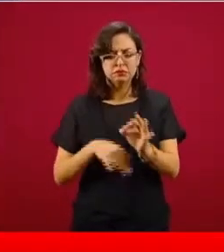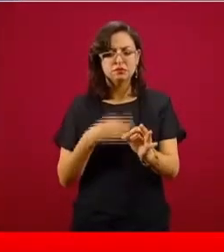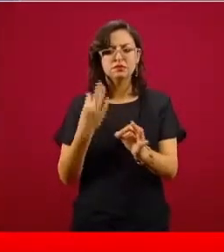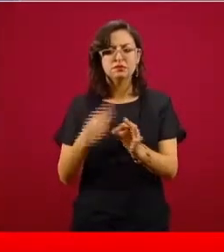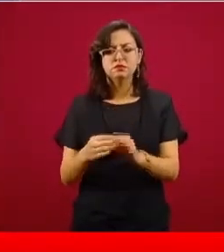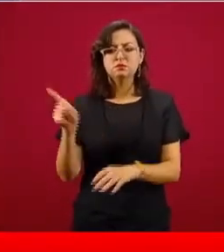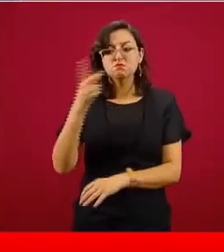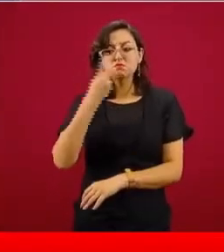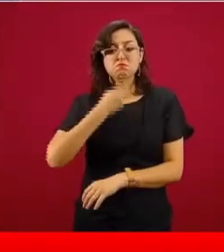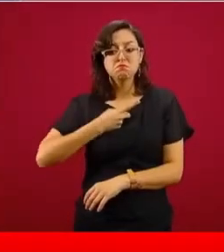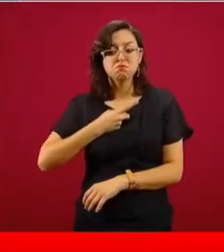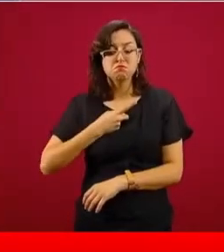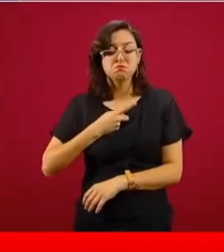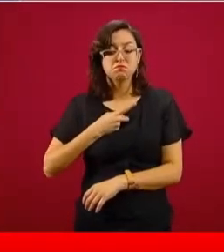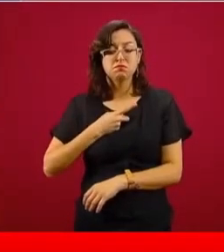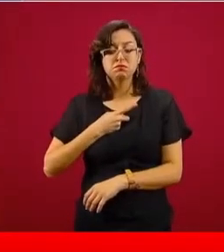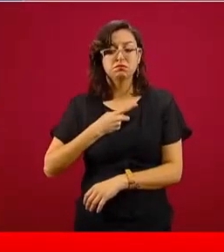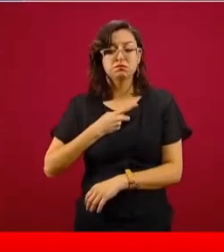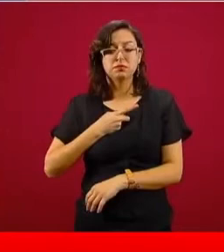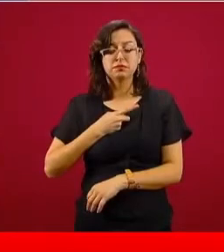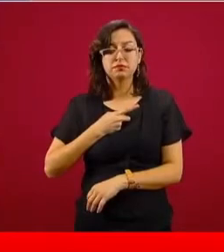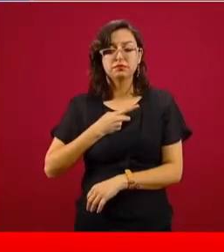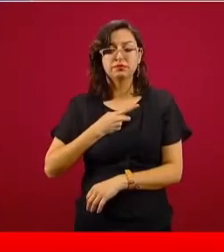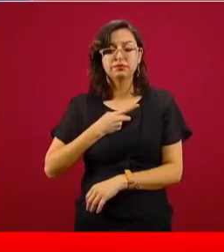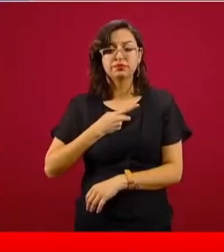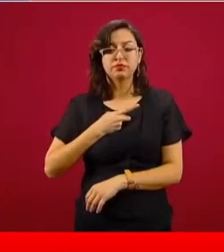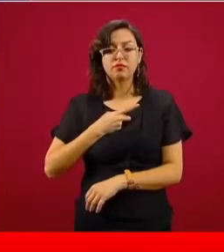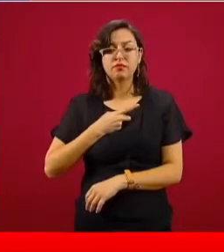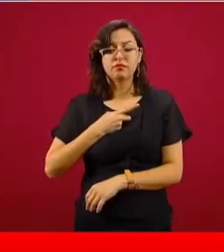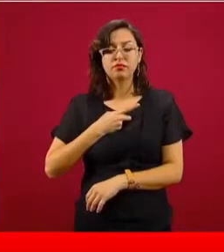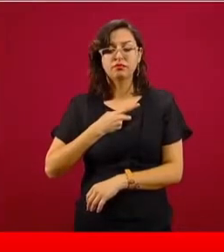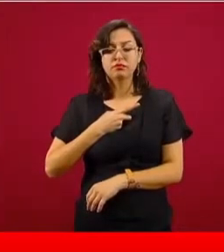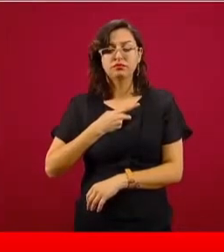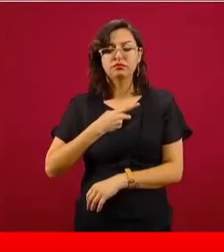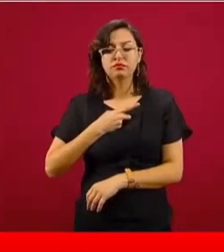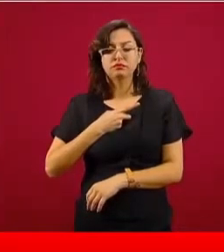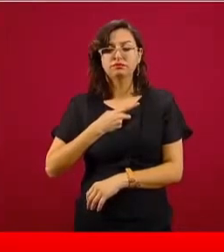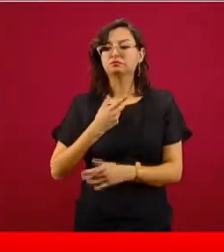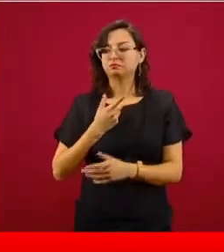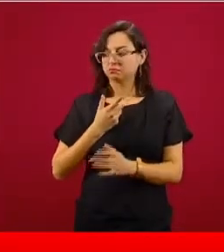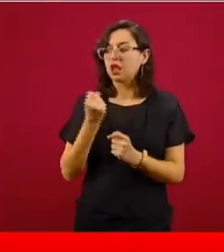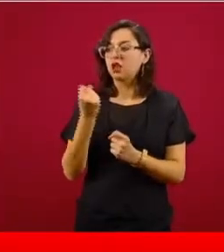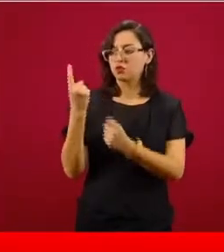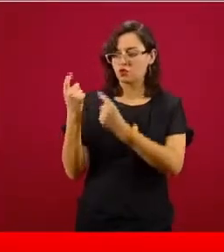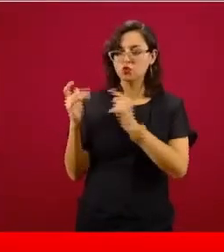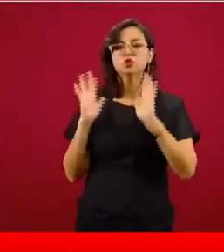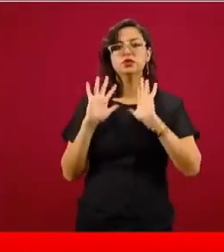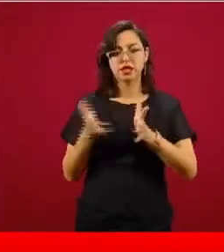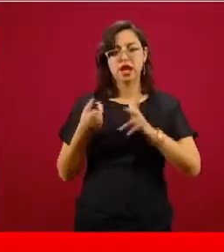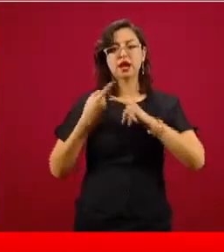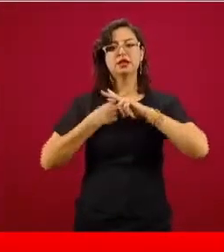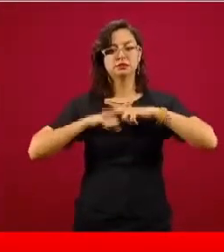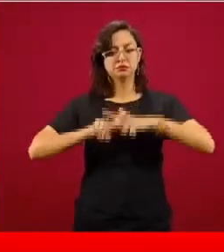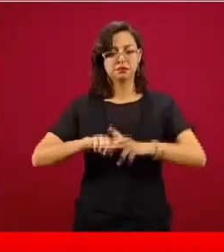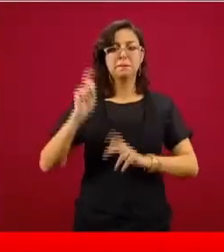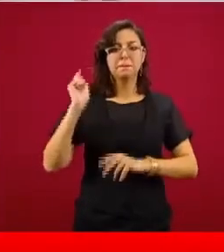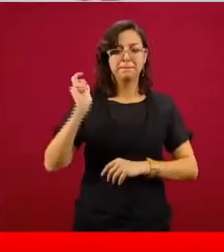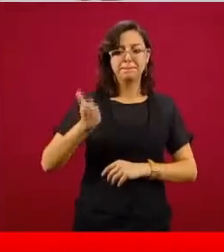informó y lo están haciendo y